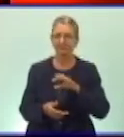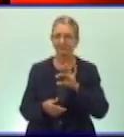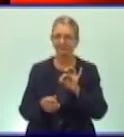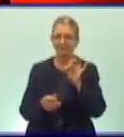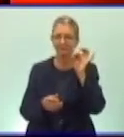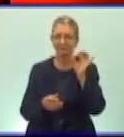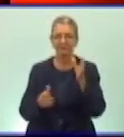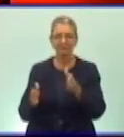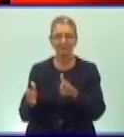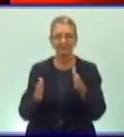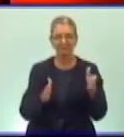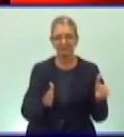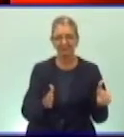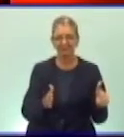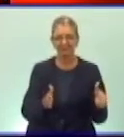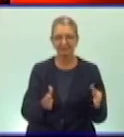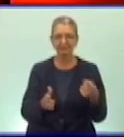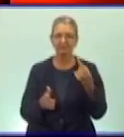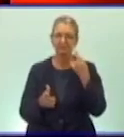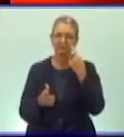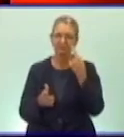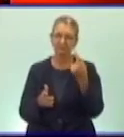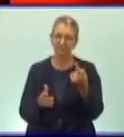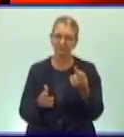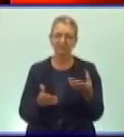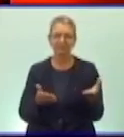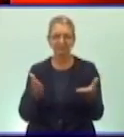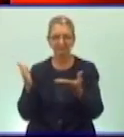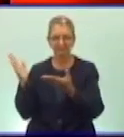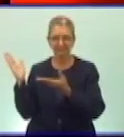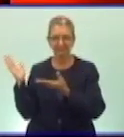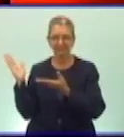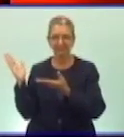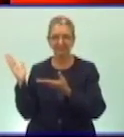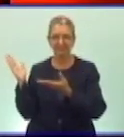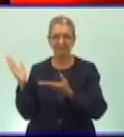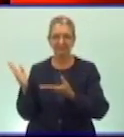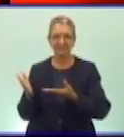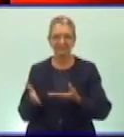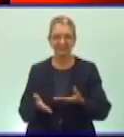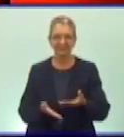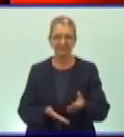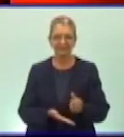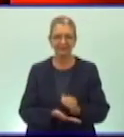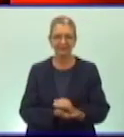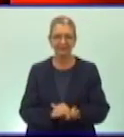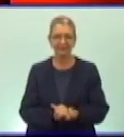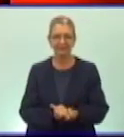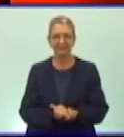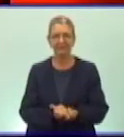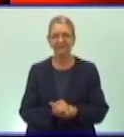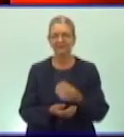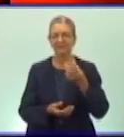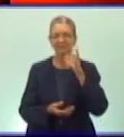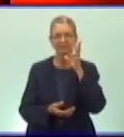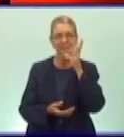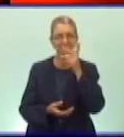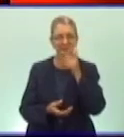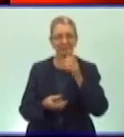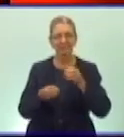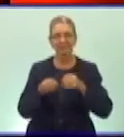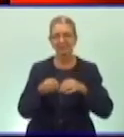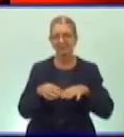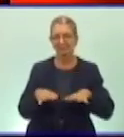fragmento para que ustedes puedan disfrutar de la belleza de nuestra naturaleza de la